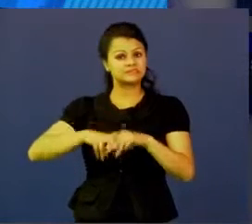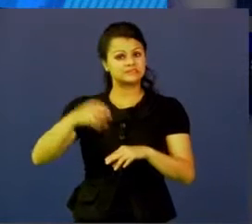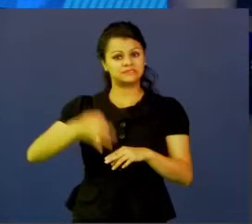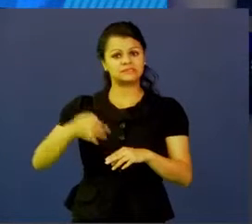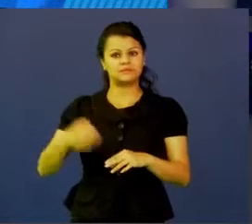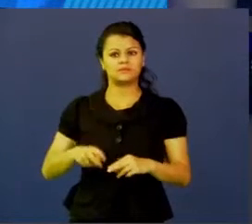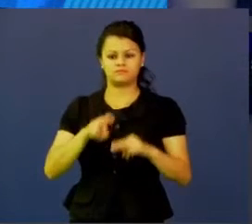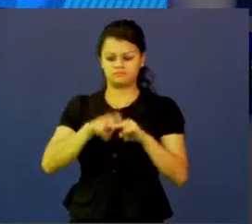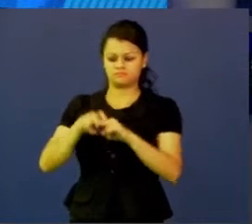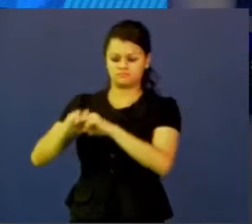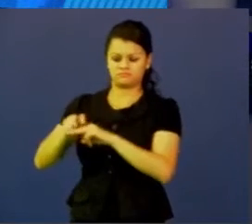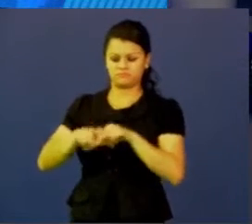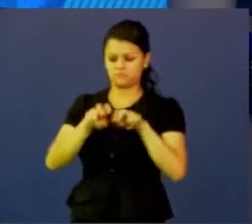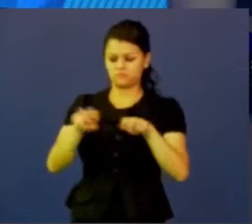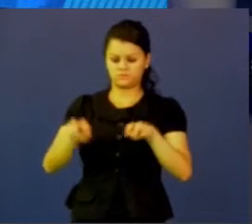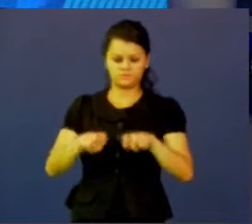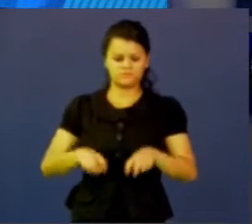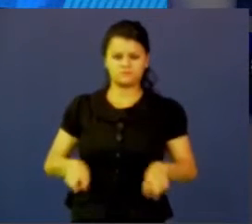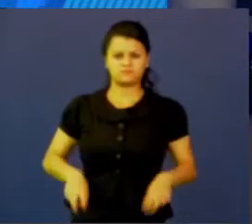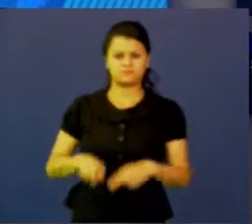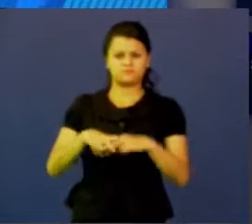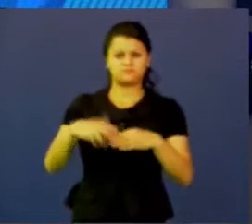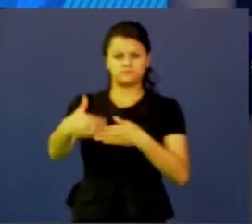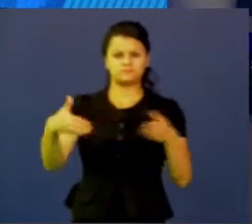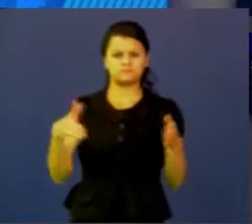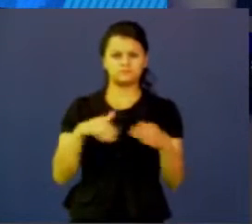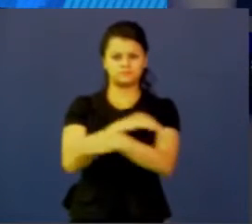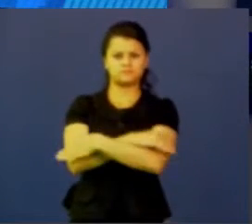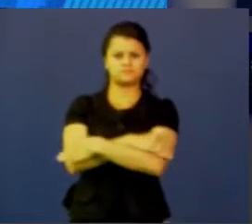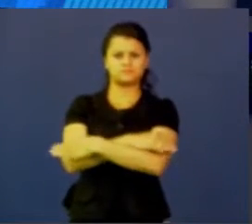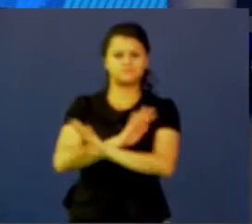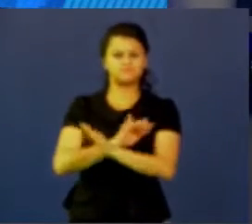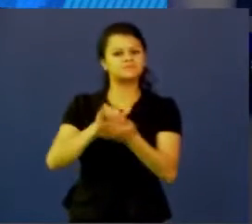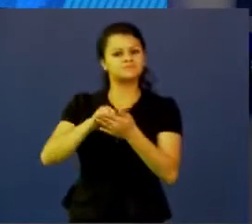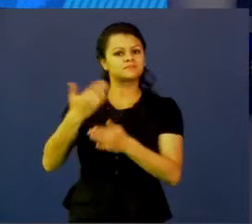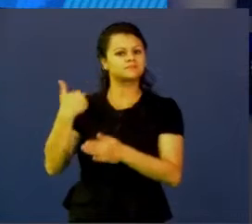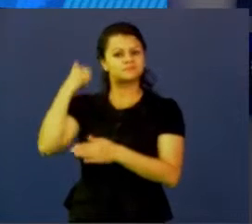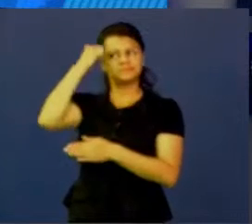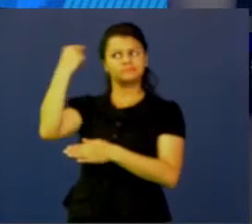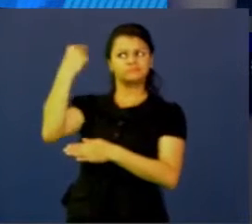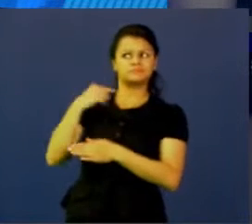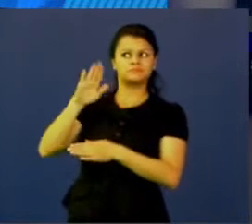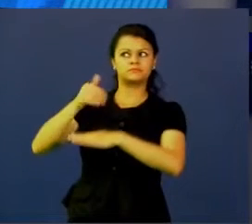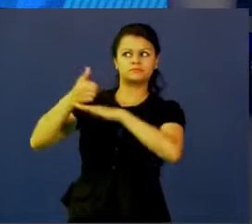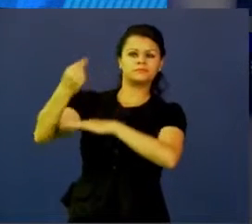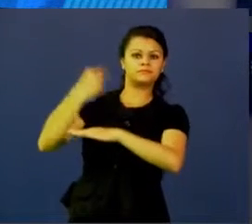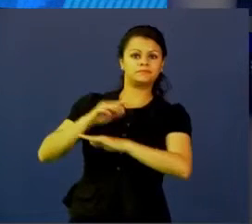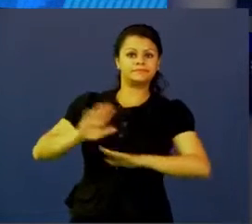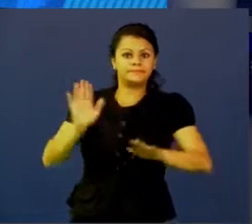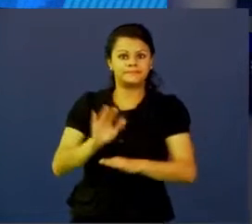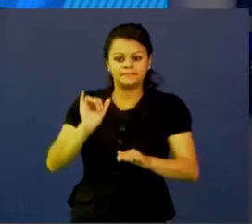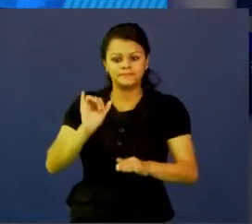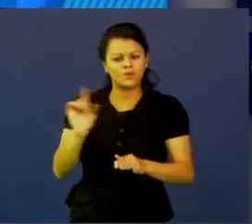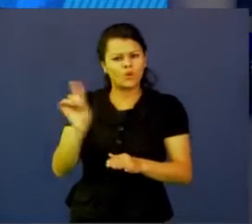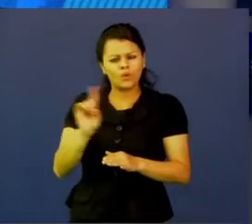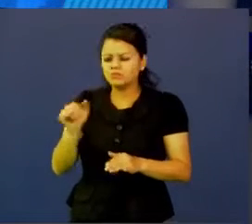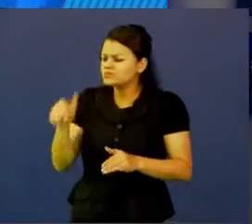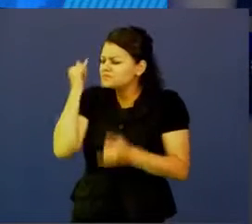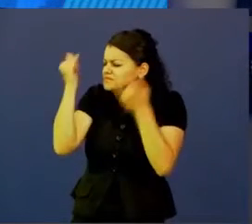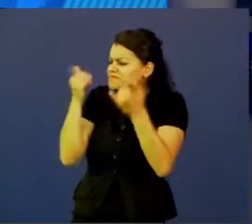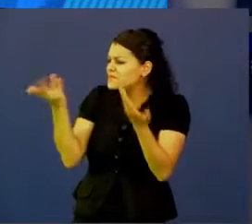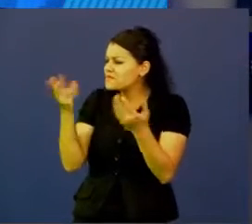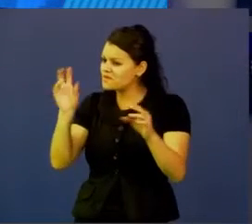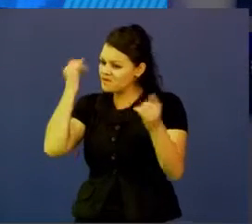muy cuadriculados como alguien, el director o el profesor decidió, sino que hacer parte de ellos ese diseño de los